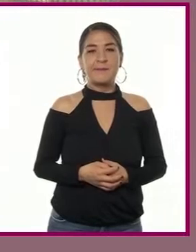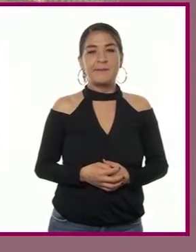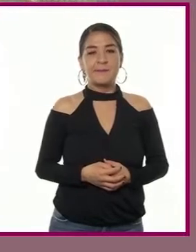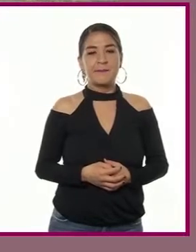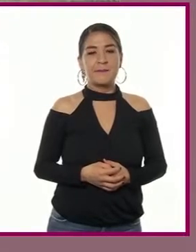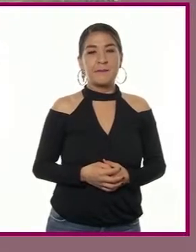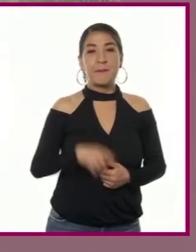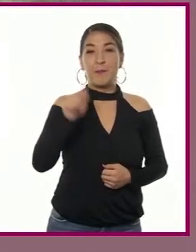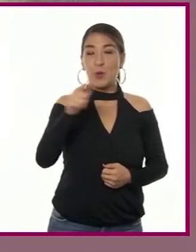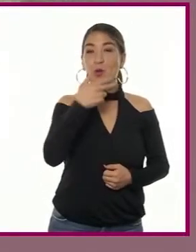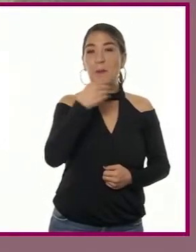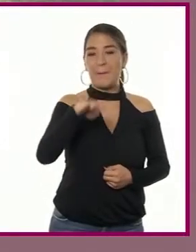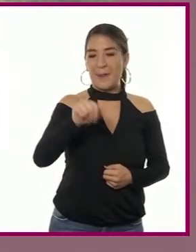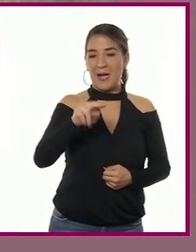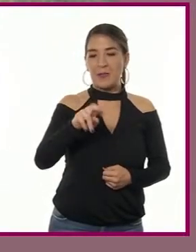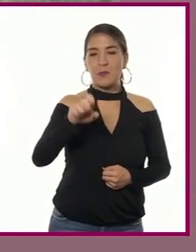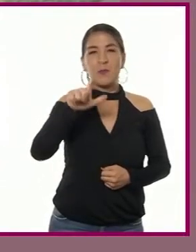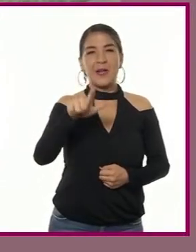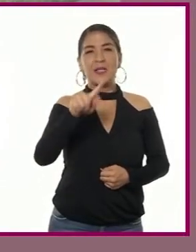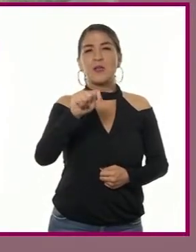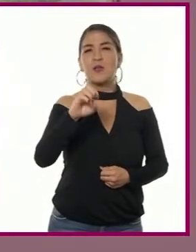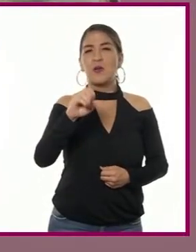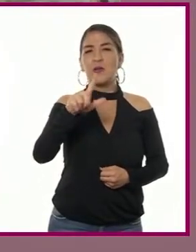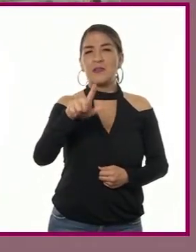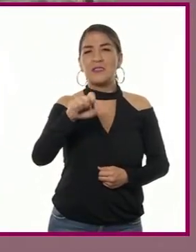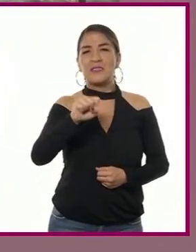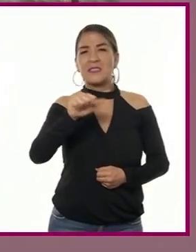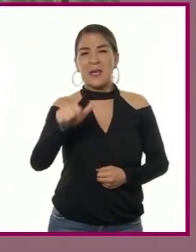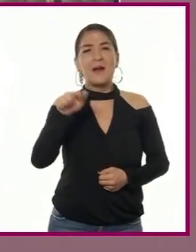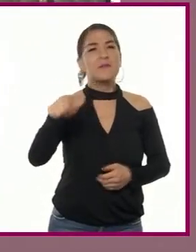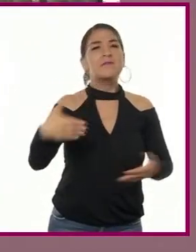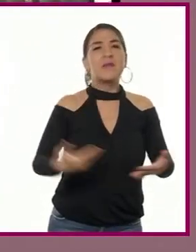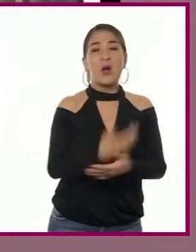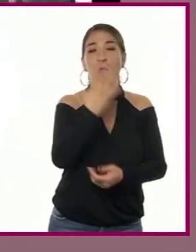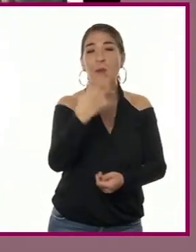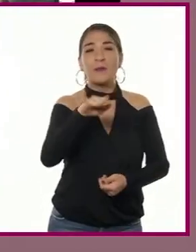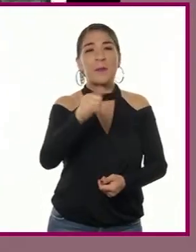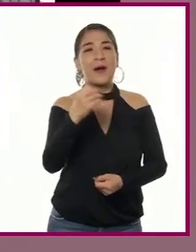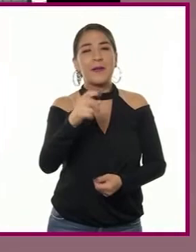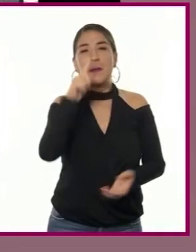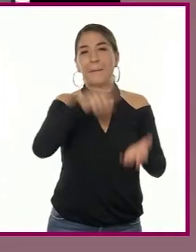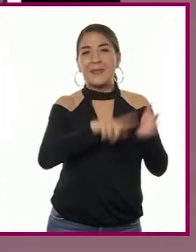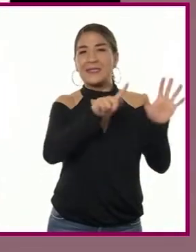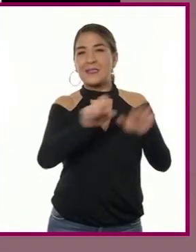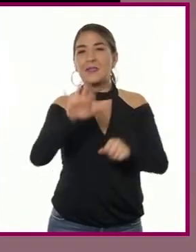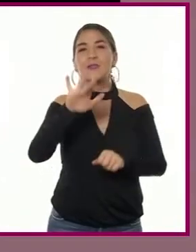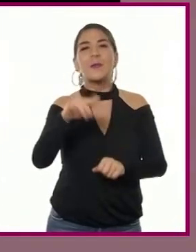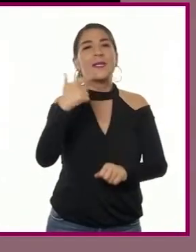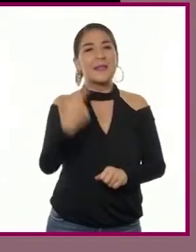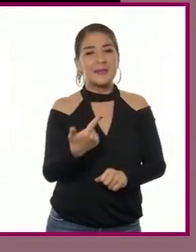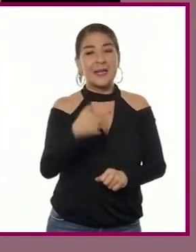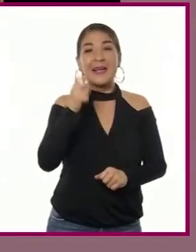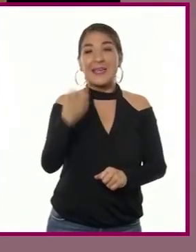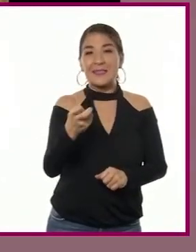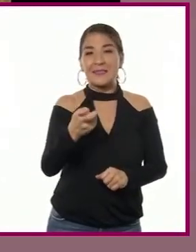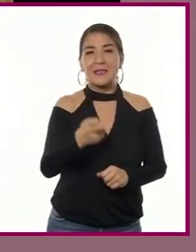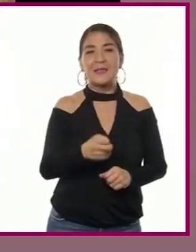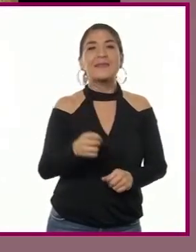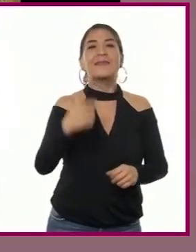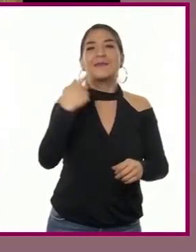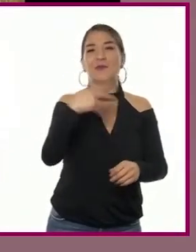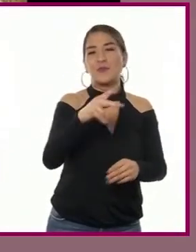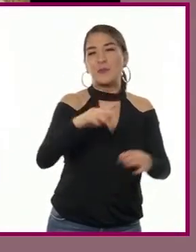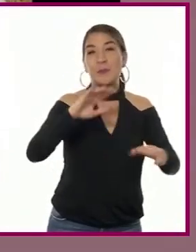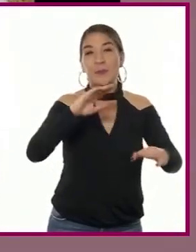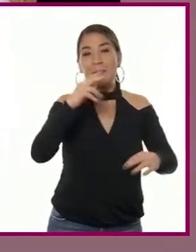Manuel Tolzá y Sarrión nació un 4 de mayo en 1757, a mitad del gran siglo de la